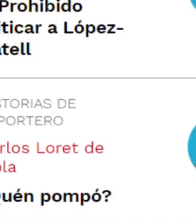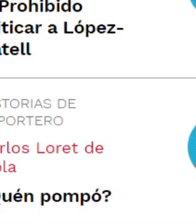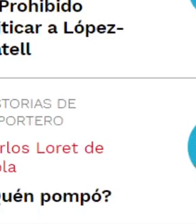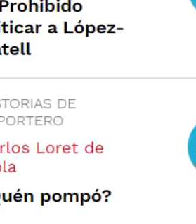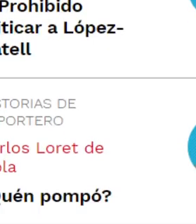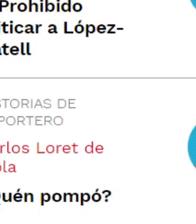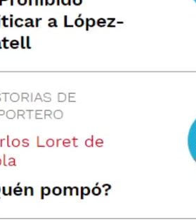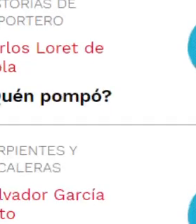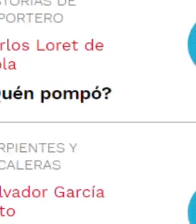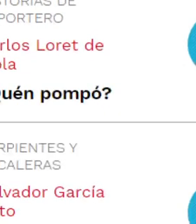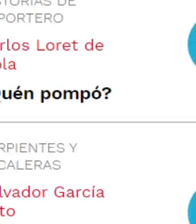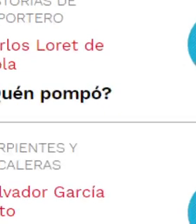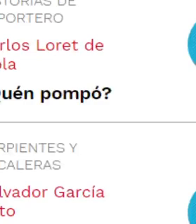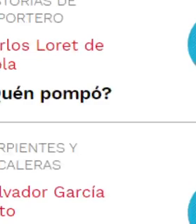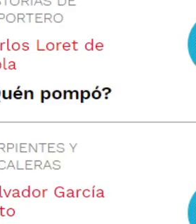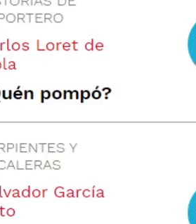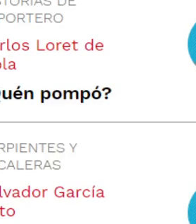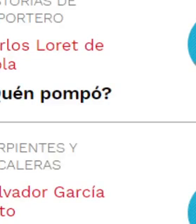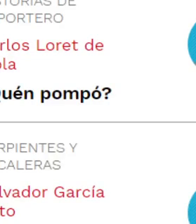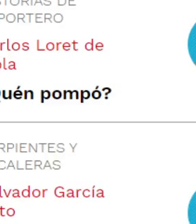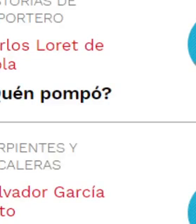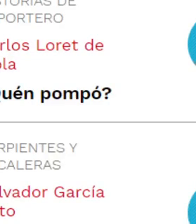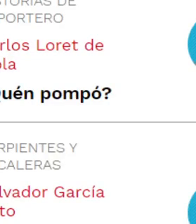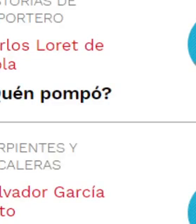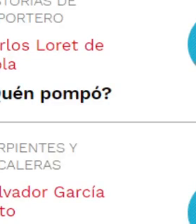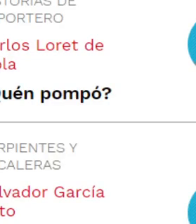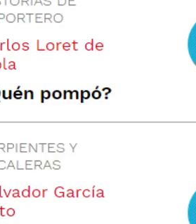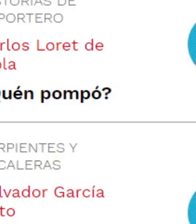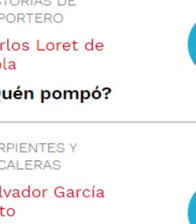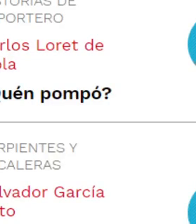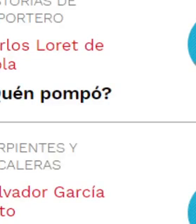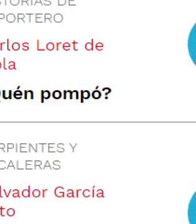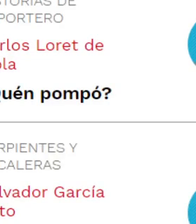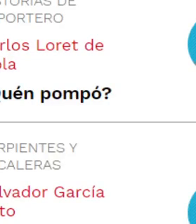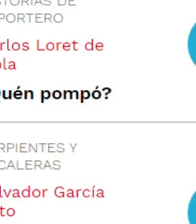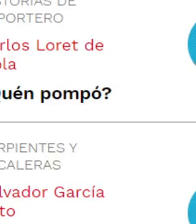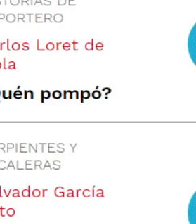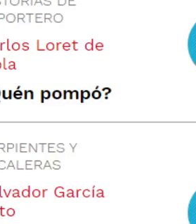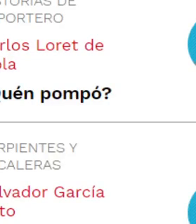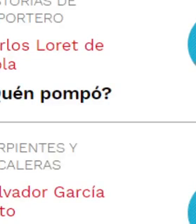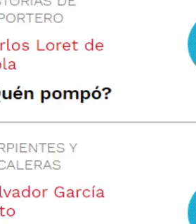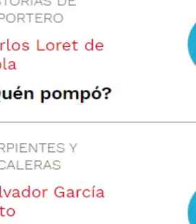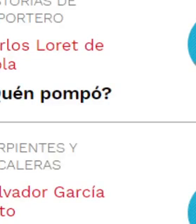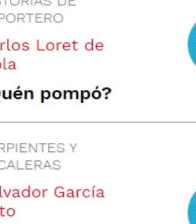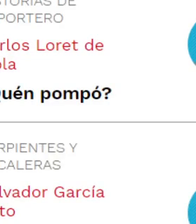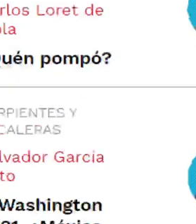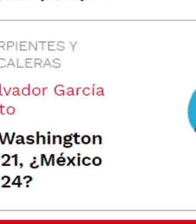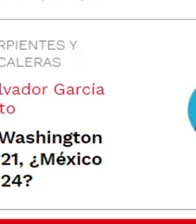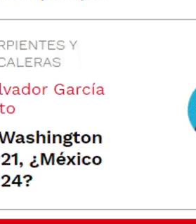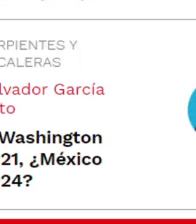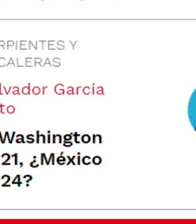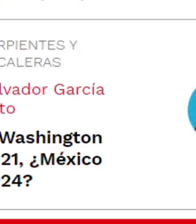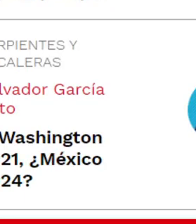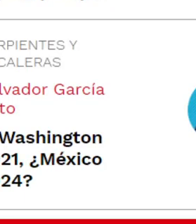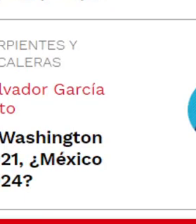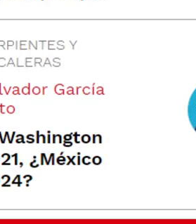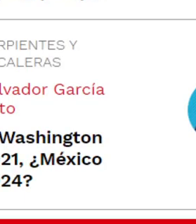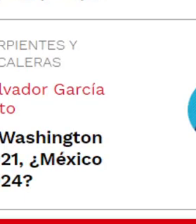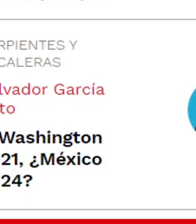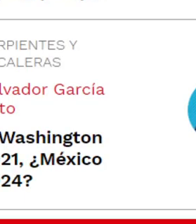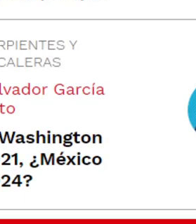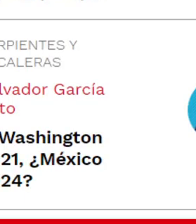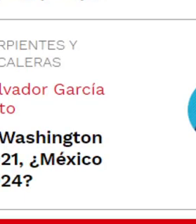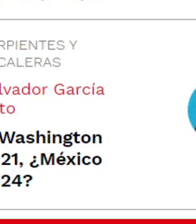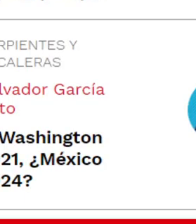ellos. Entonces, los entiendo perfectamente de que estén nerviosos, porque incluso, como tenían